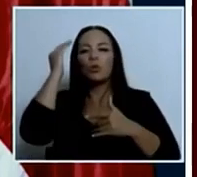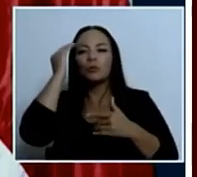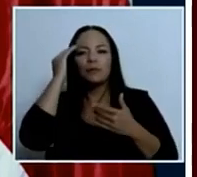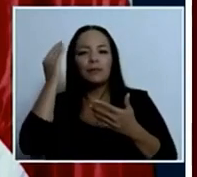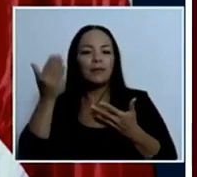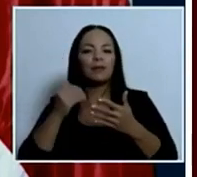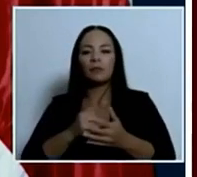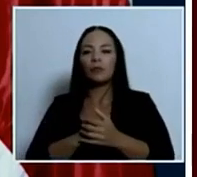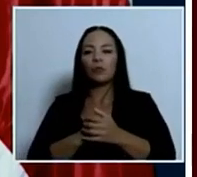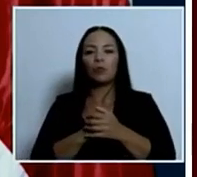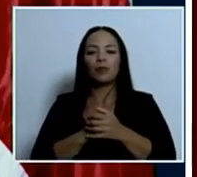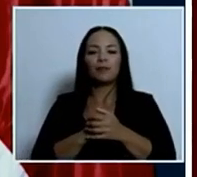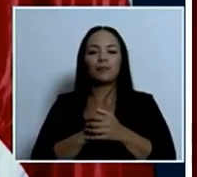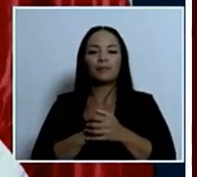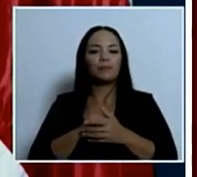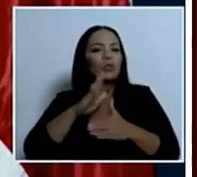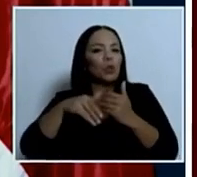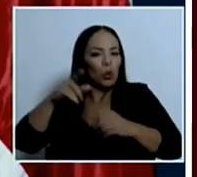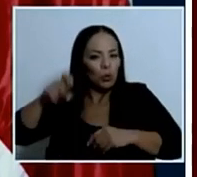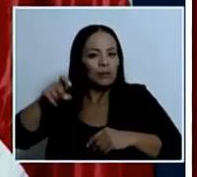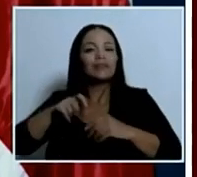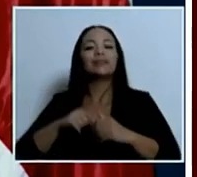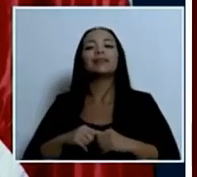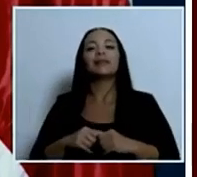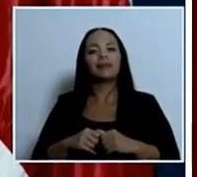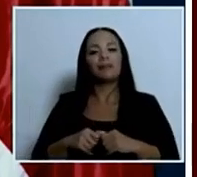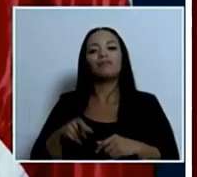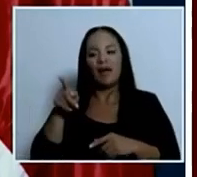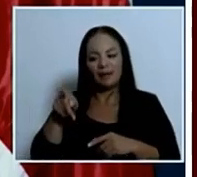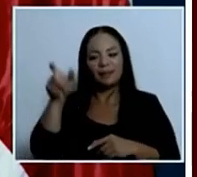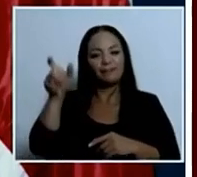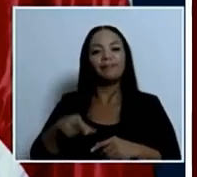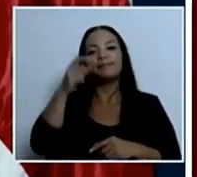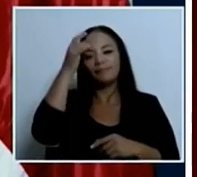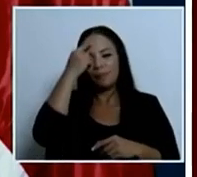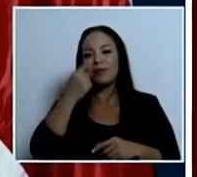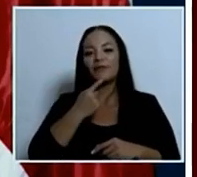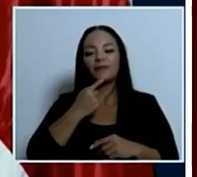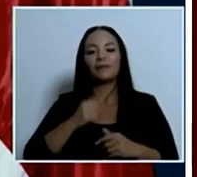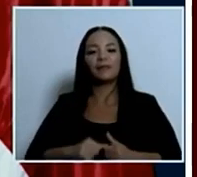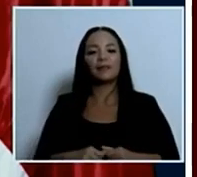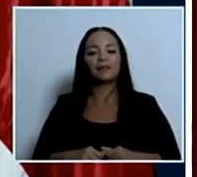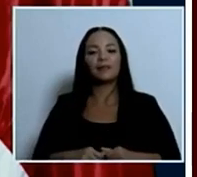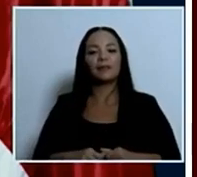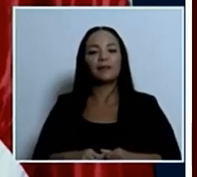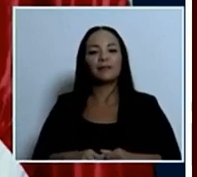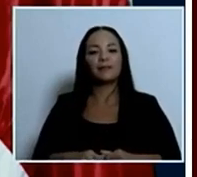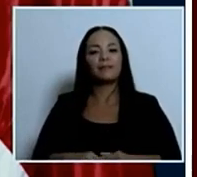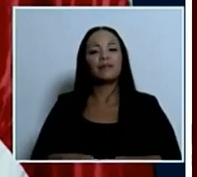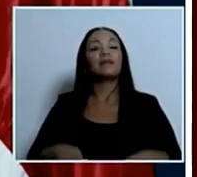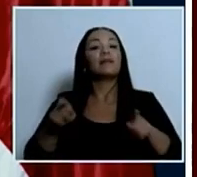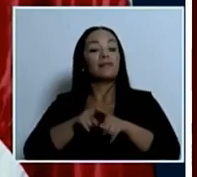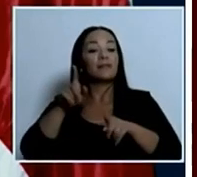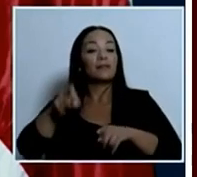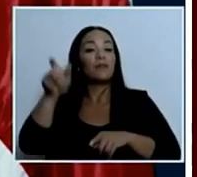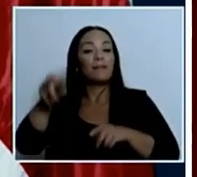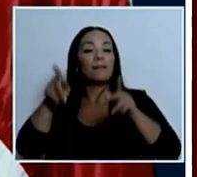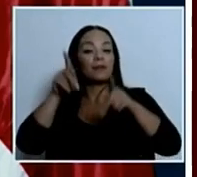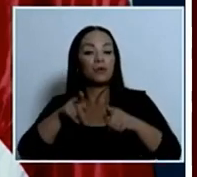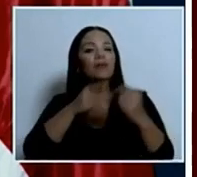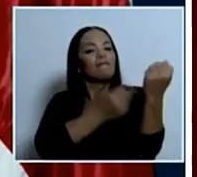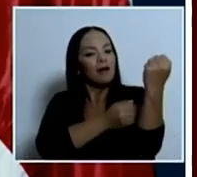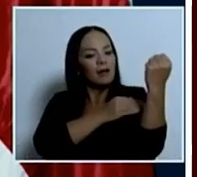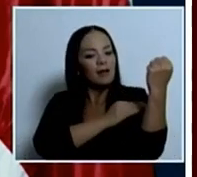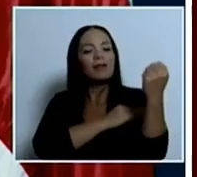lo que se necesita y además con una valentía y compromiso